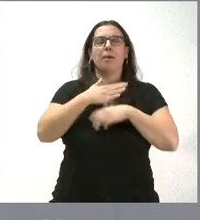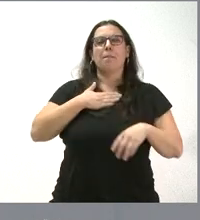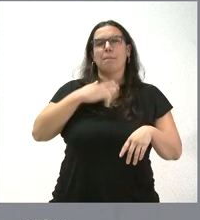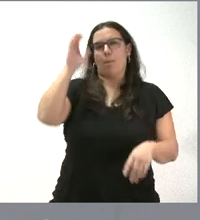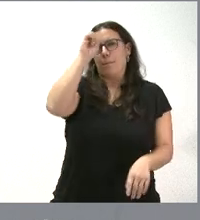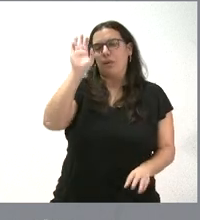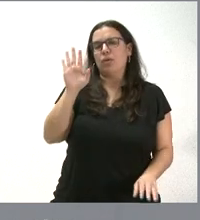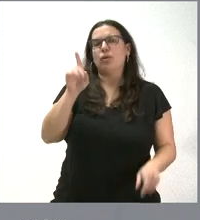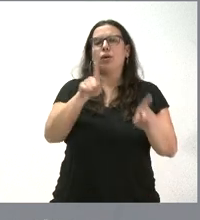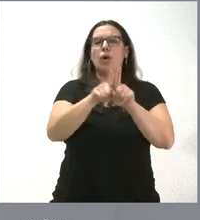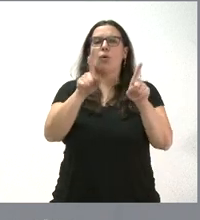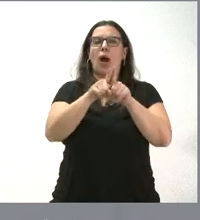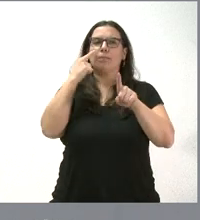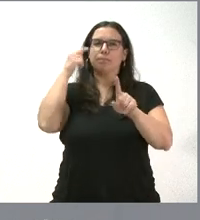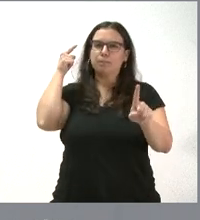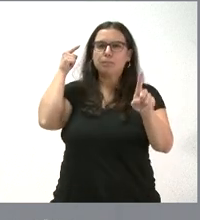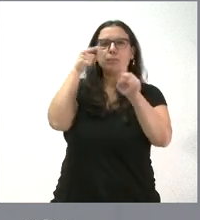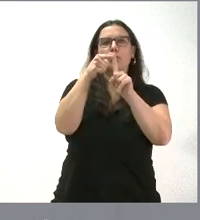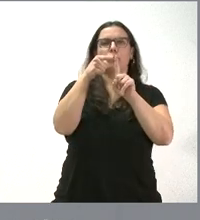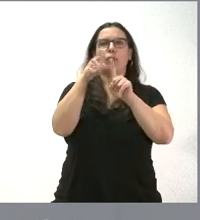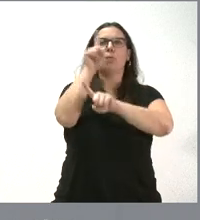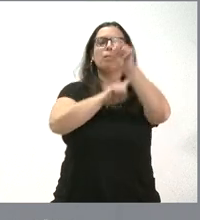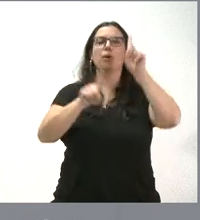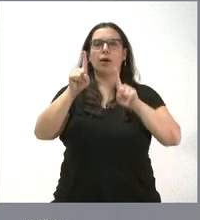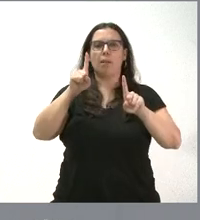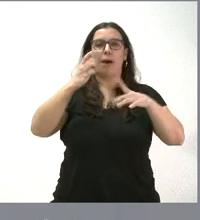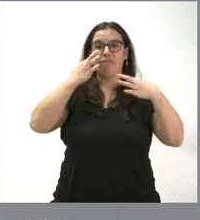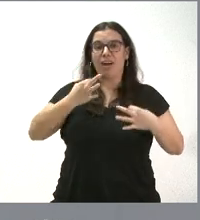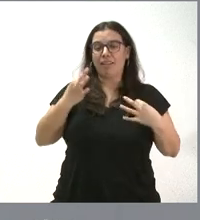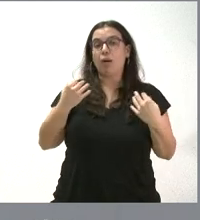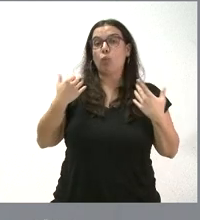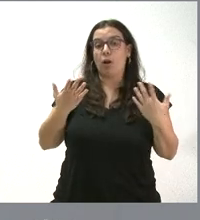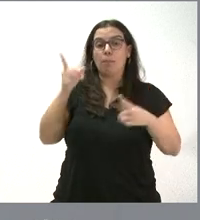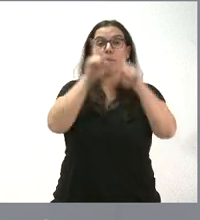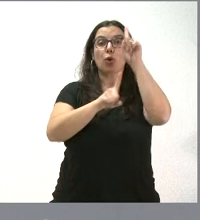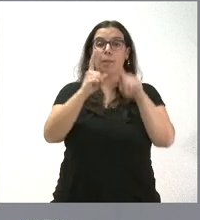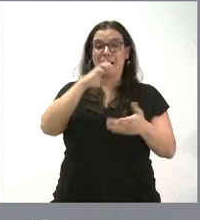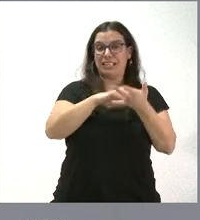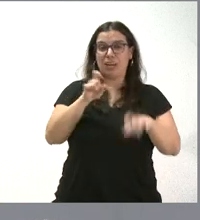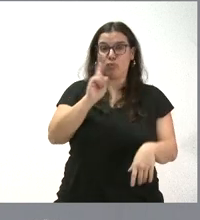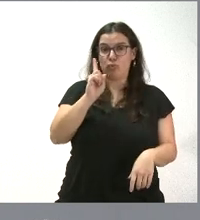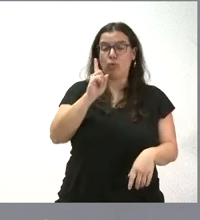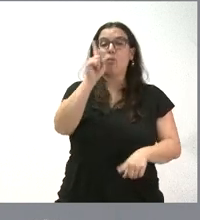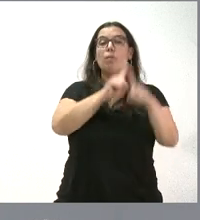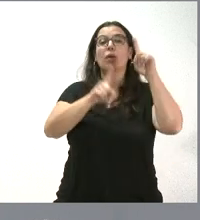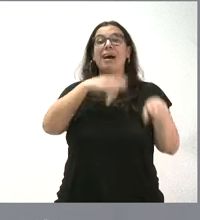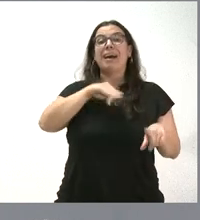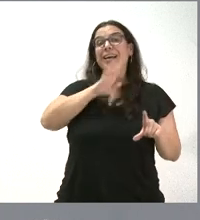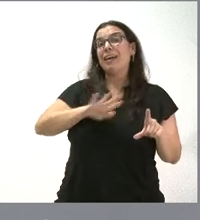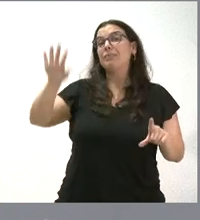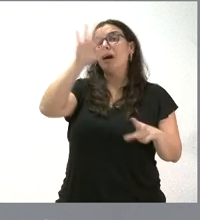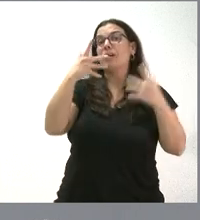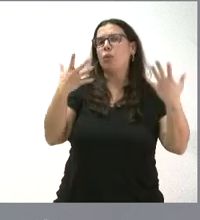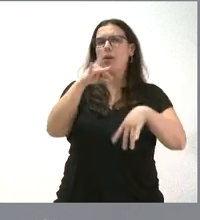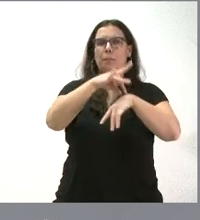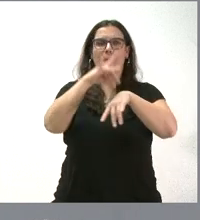la vista en el verdadero problema que tenemos. Y el problema que tenemos en este momento en España, no en castillereo, es un problema de falta de médicos. Y, por tanto,